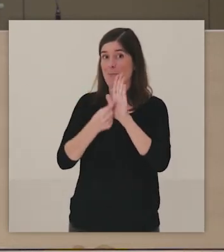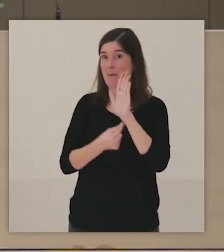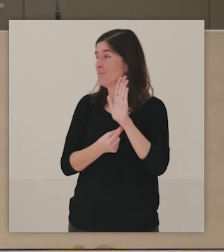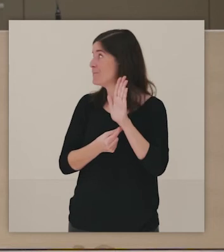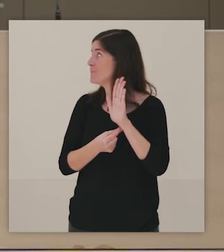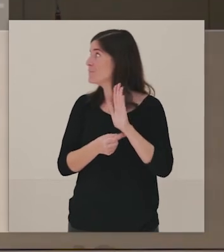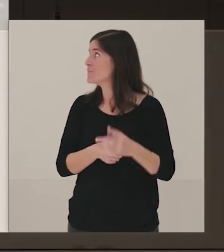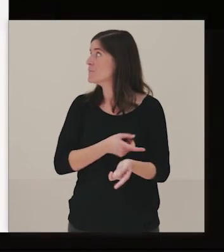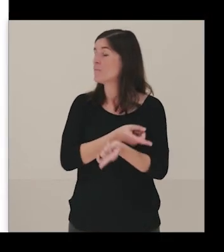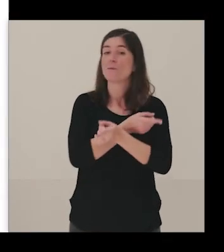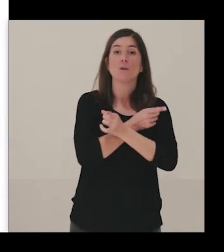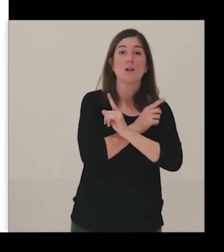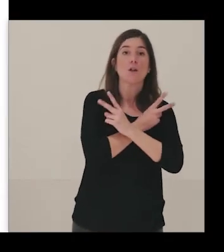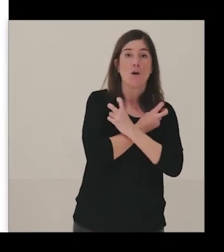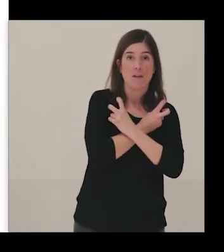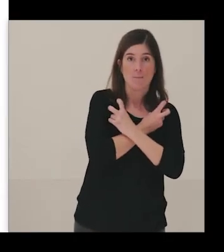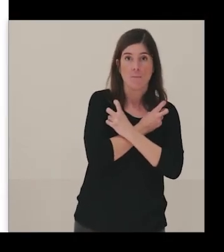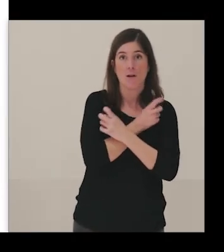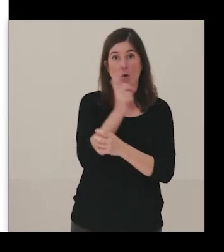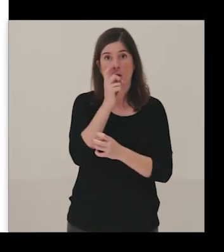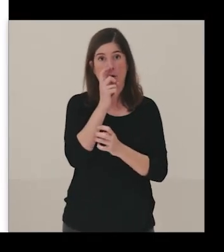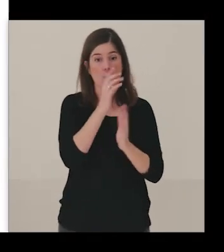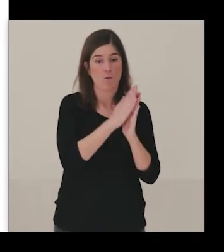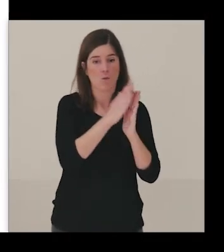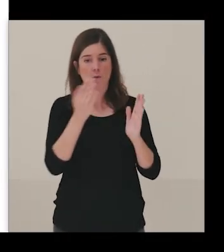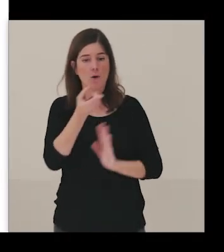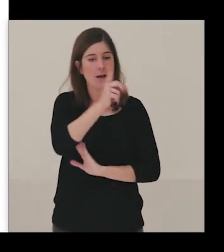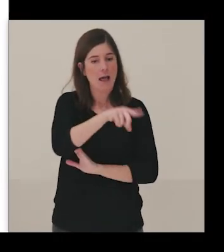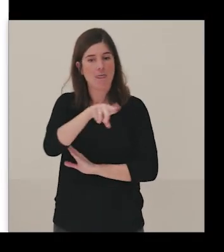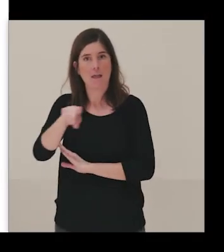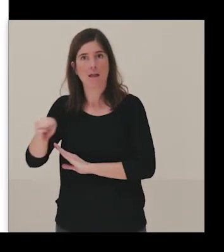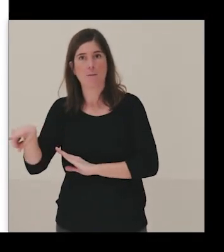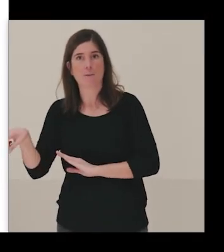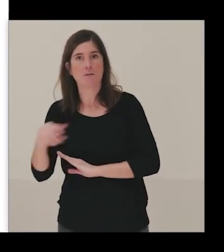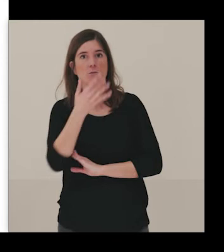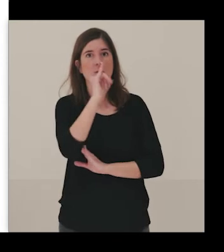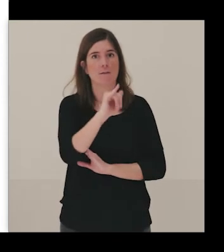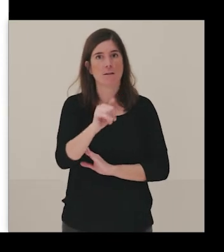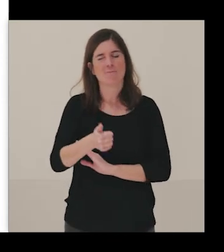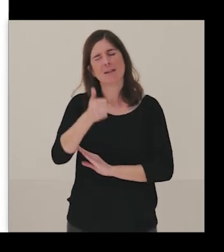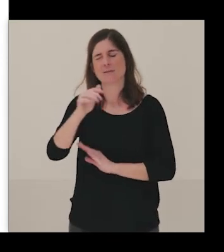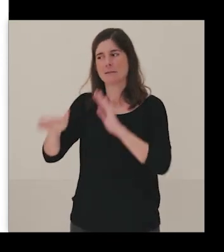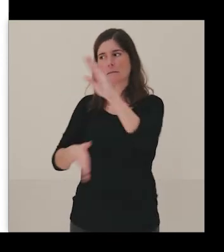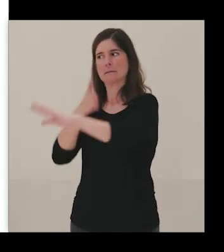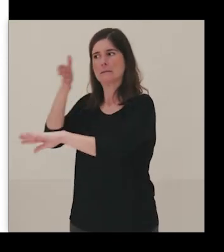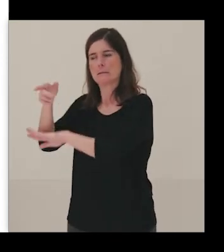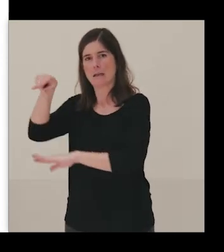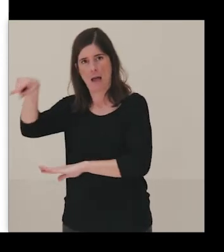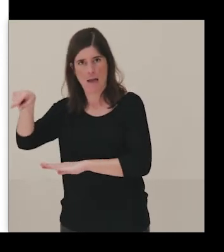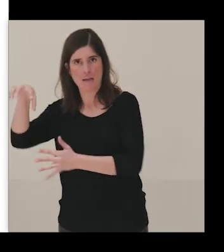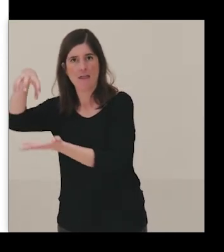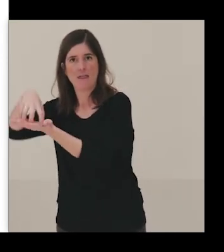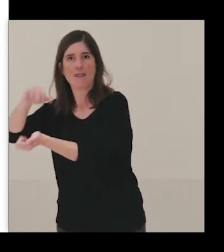poco el esquema, entre noviembre y junio, íbamos haciendo una sesión al mes, casi todas tuvieron lugar en el centro